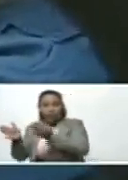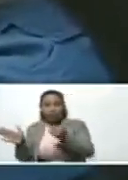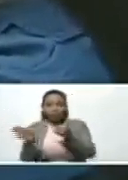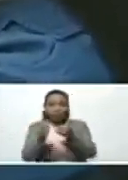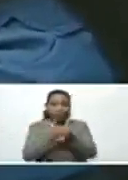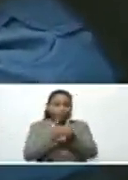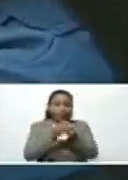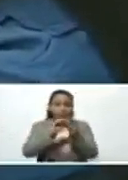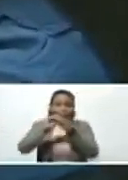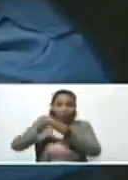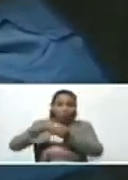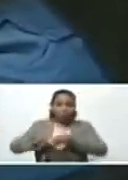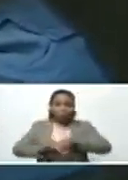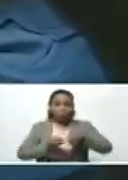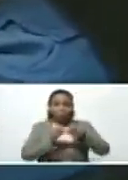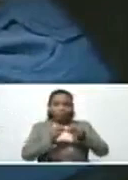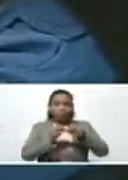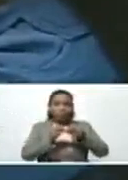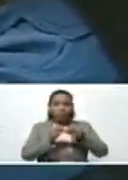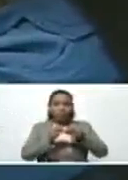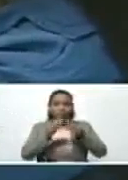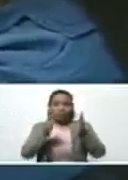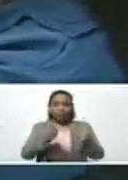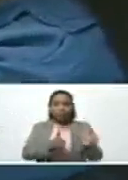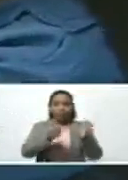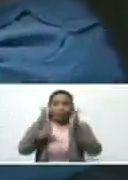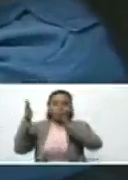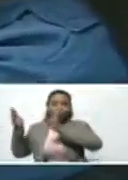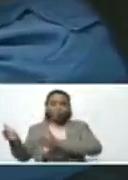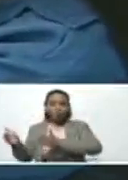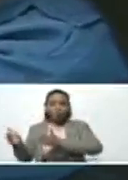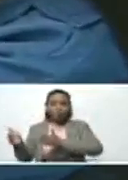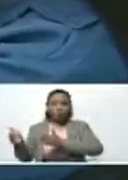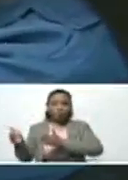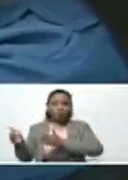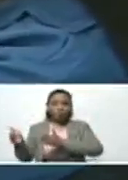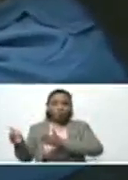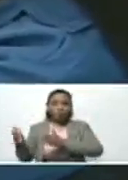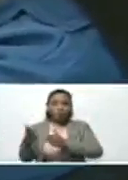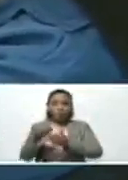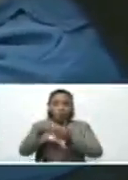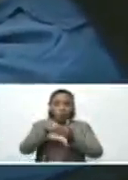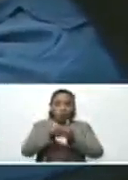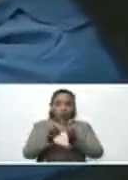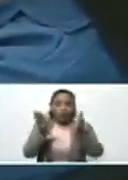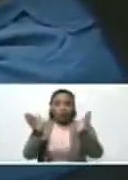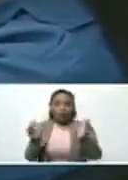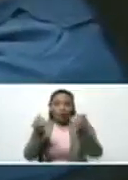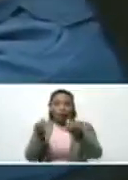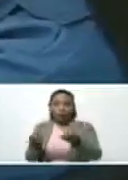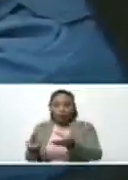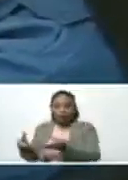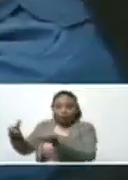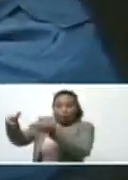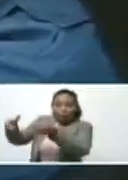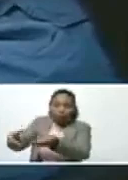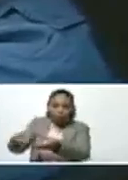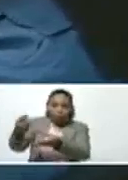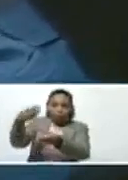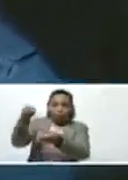del modem. Y en la siguiente estación se guarda en la caja y se ingresan los accesorios.